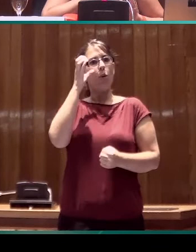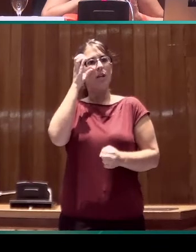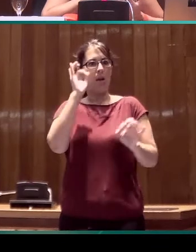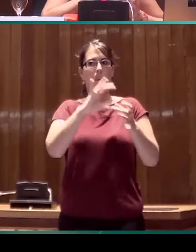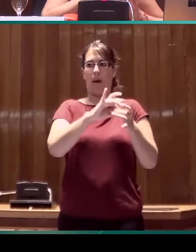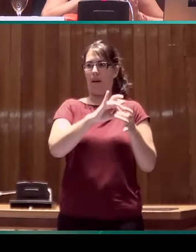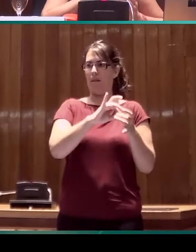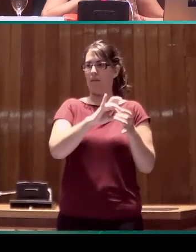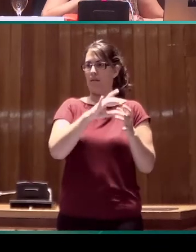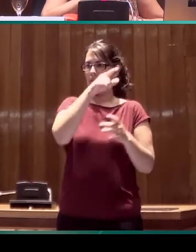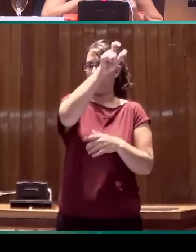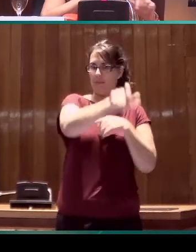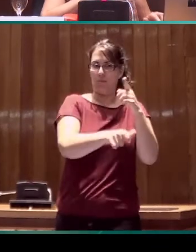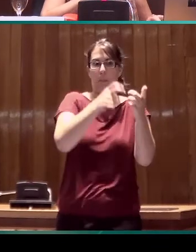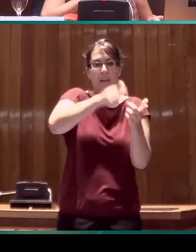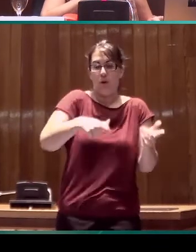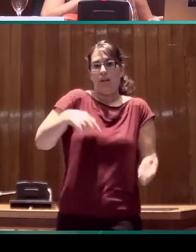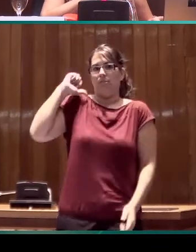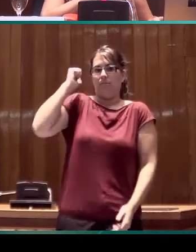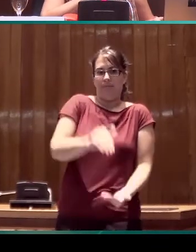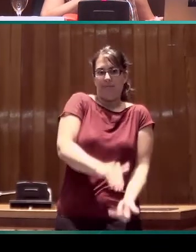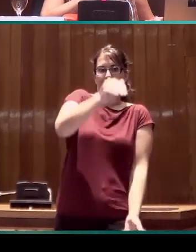muchísimos años asignando.